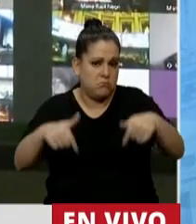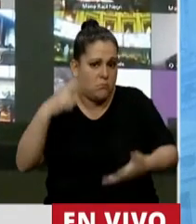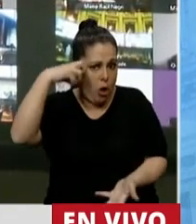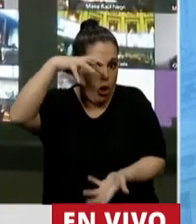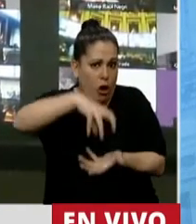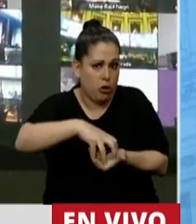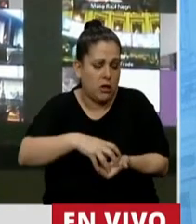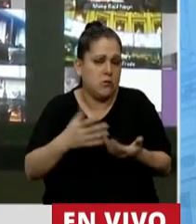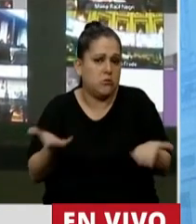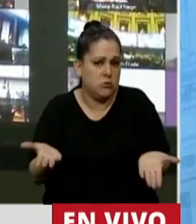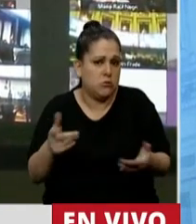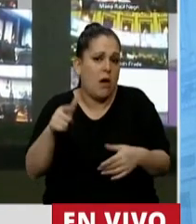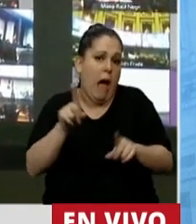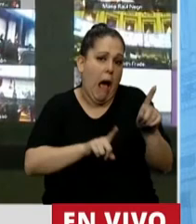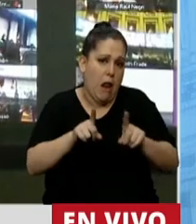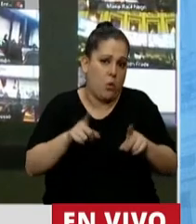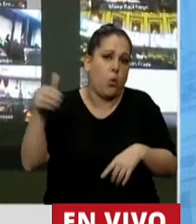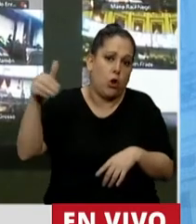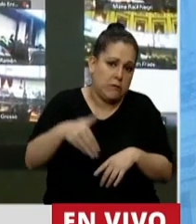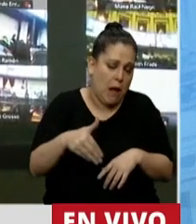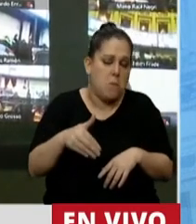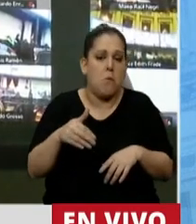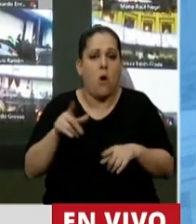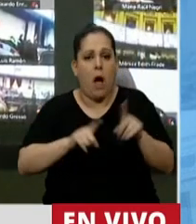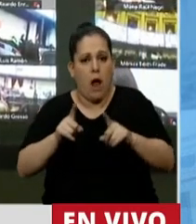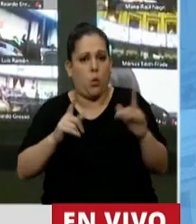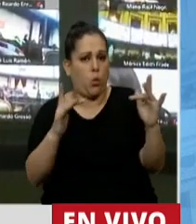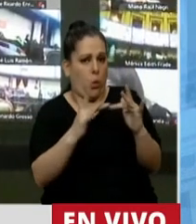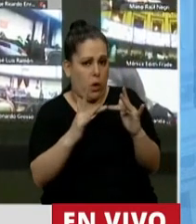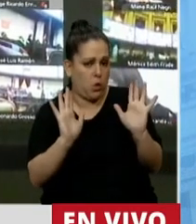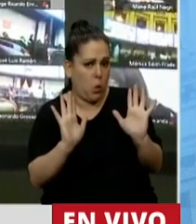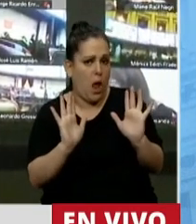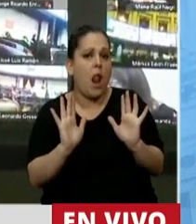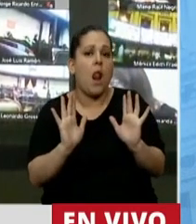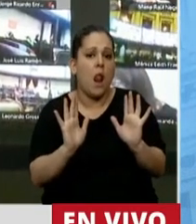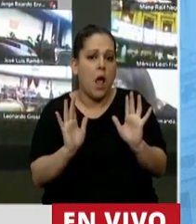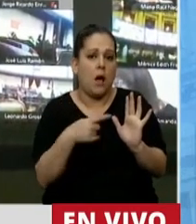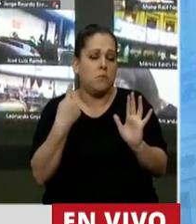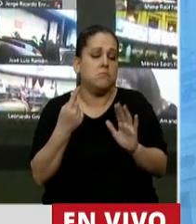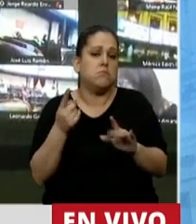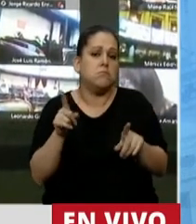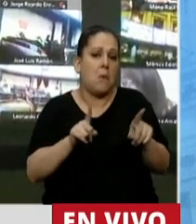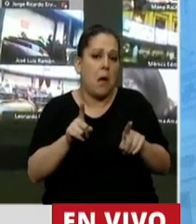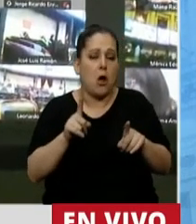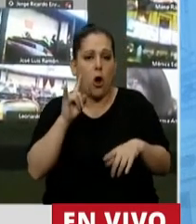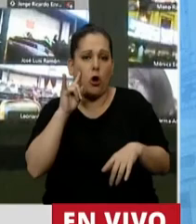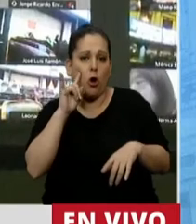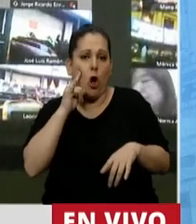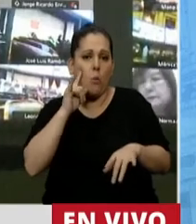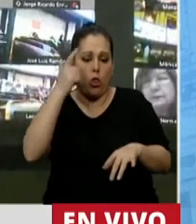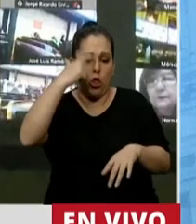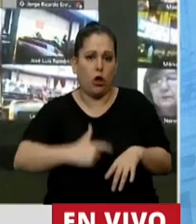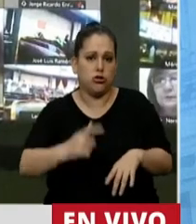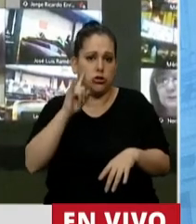Congreso de la Nación, algunos, otros están en sus casas, en pantuflas, en joguineta,